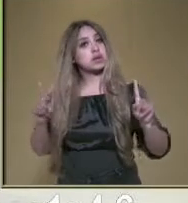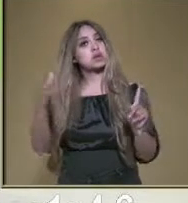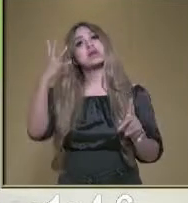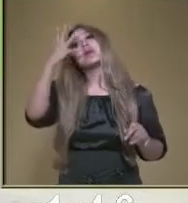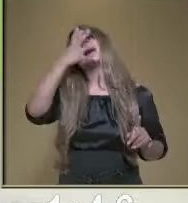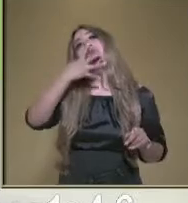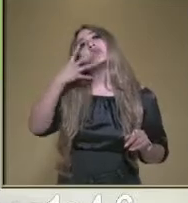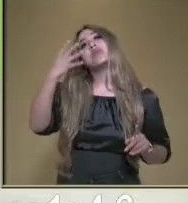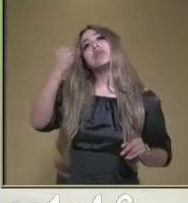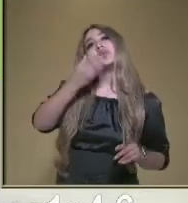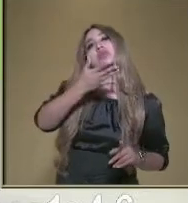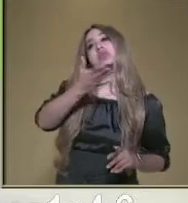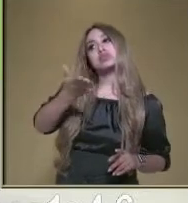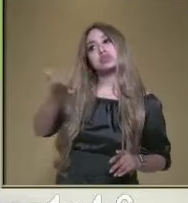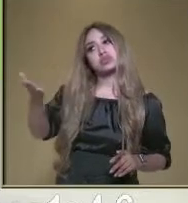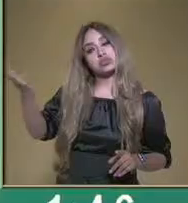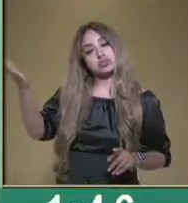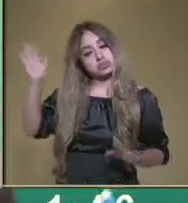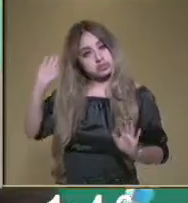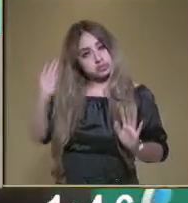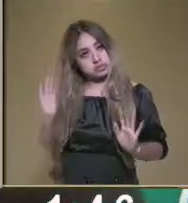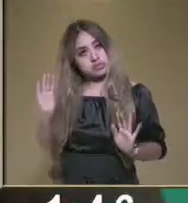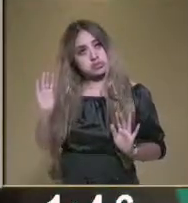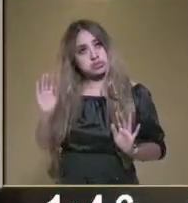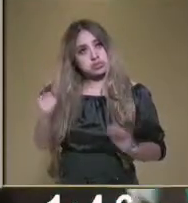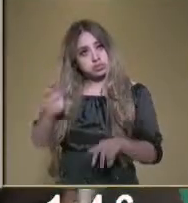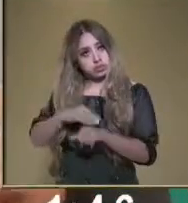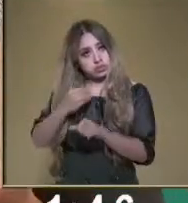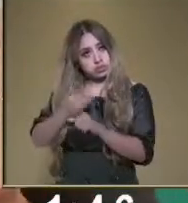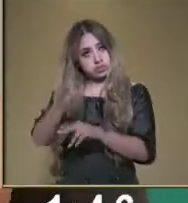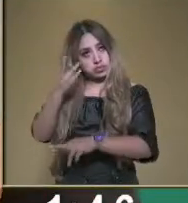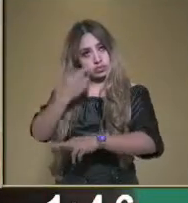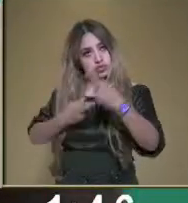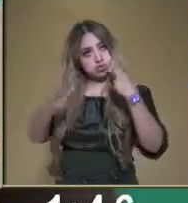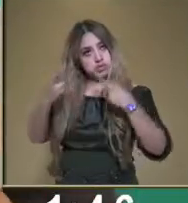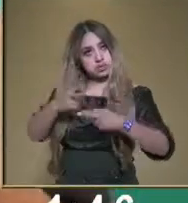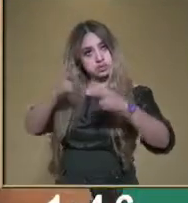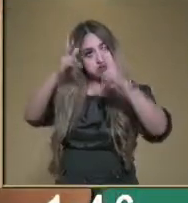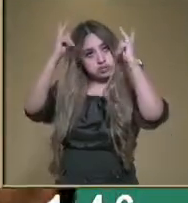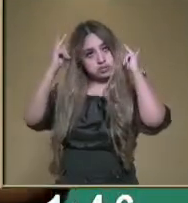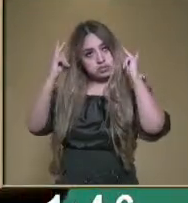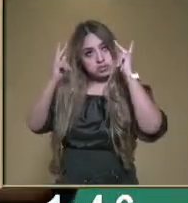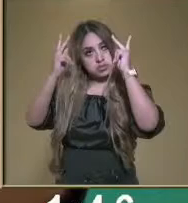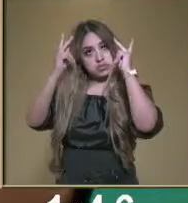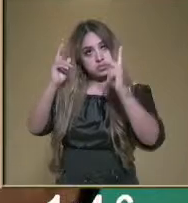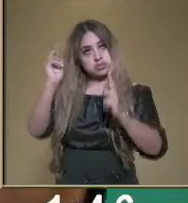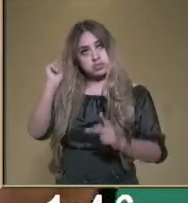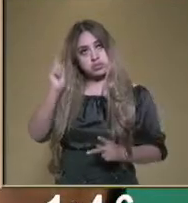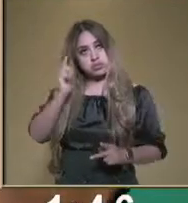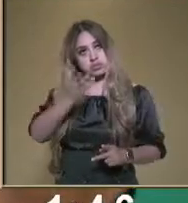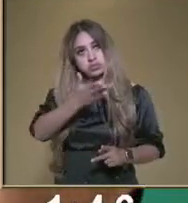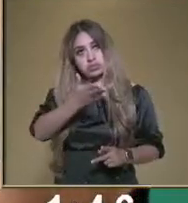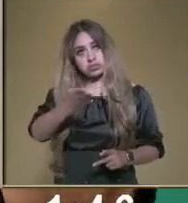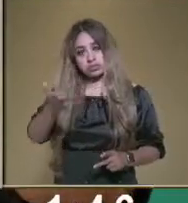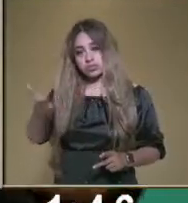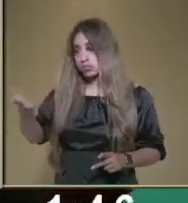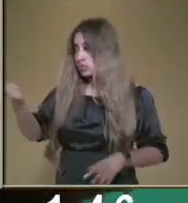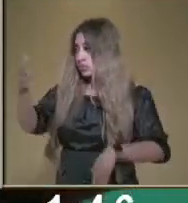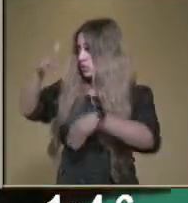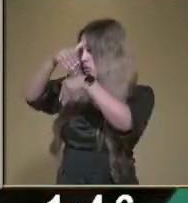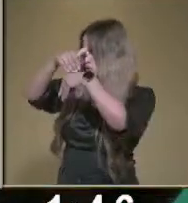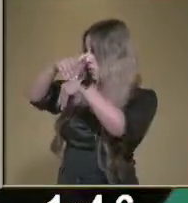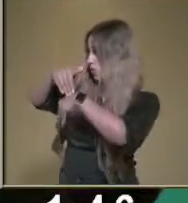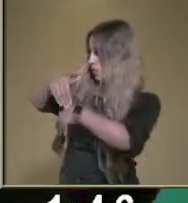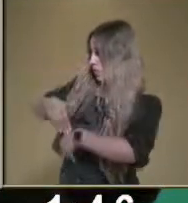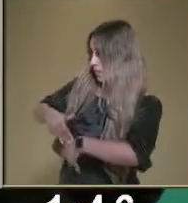voy a ir nuevamente con la princesa y espero que acaten las indicaciones de